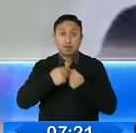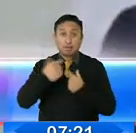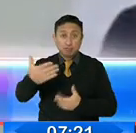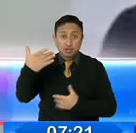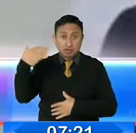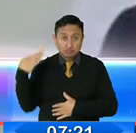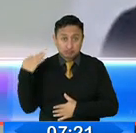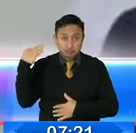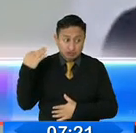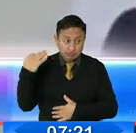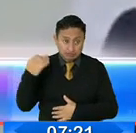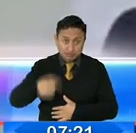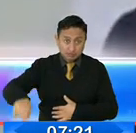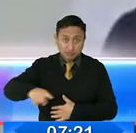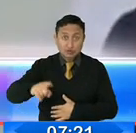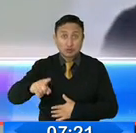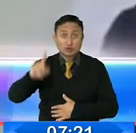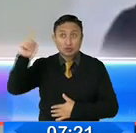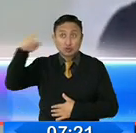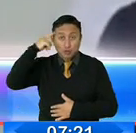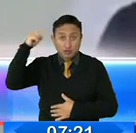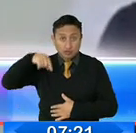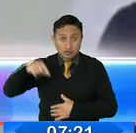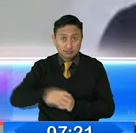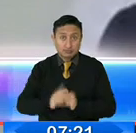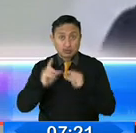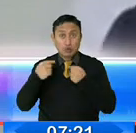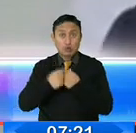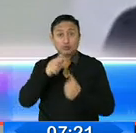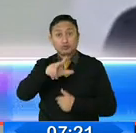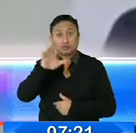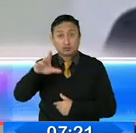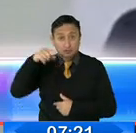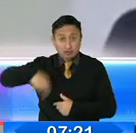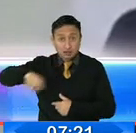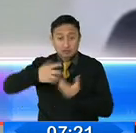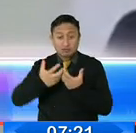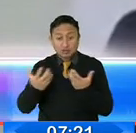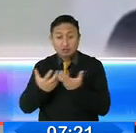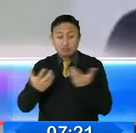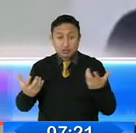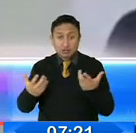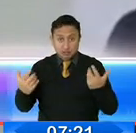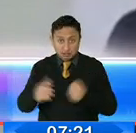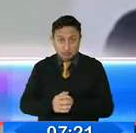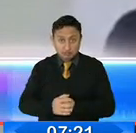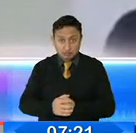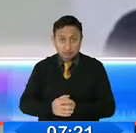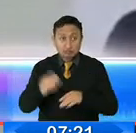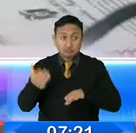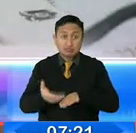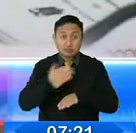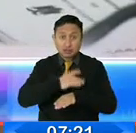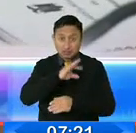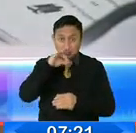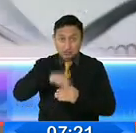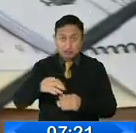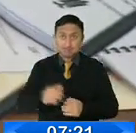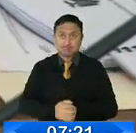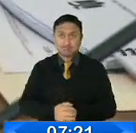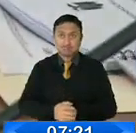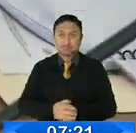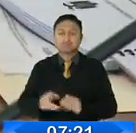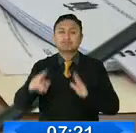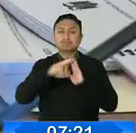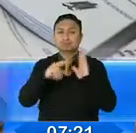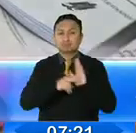parte del mismo bloque del Ejecutivo, porque es el bloque del Ejecutivo el que se dividió, se fragmentó en ese momento cuando tenía que entrar a votar. La extensa norma